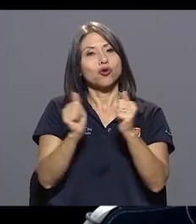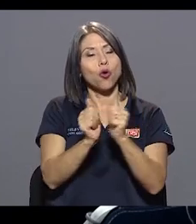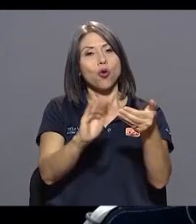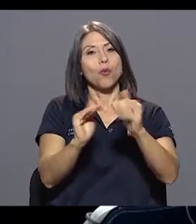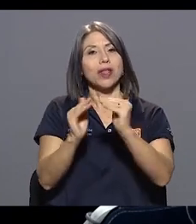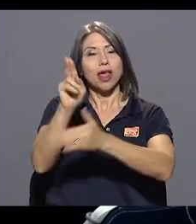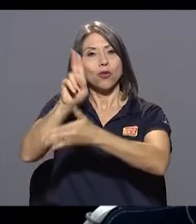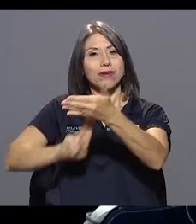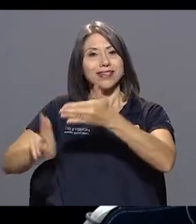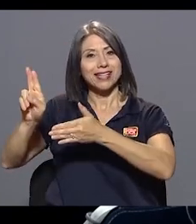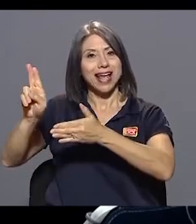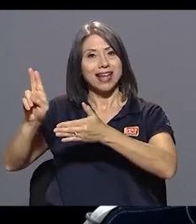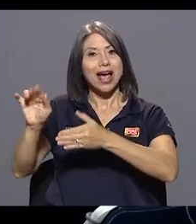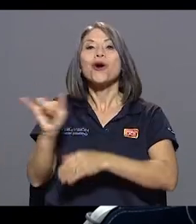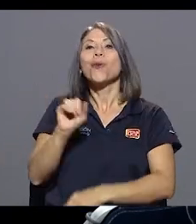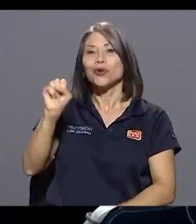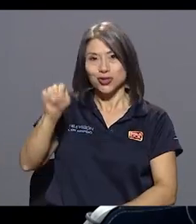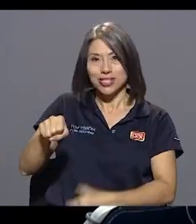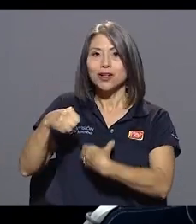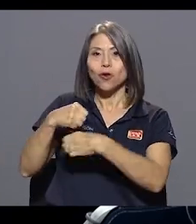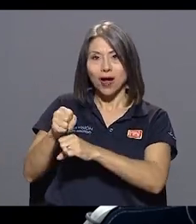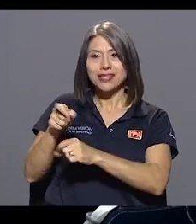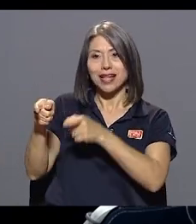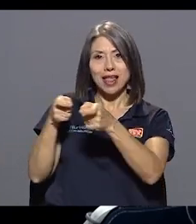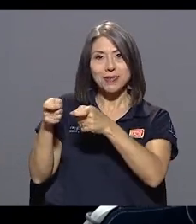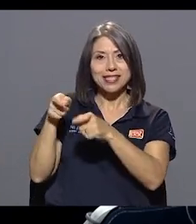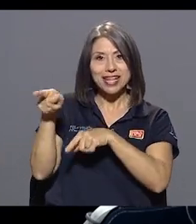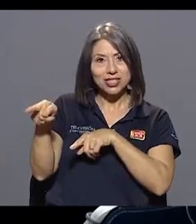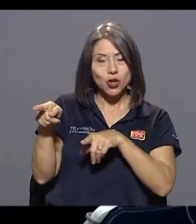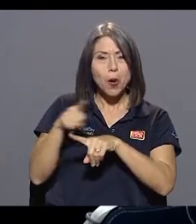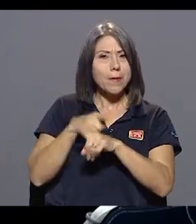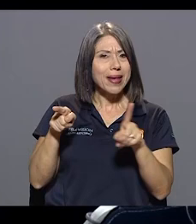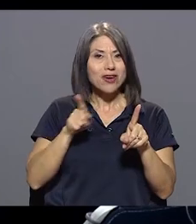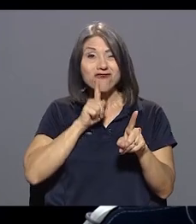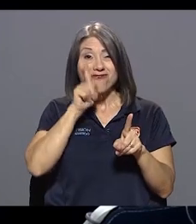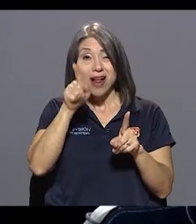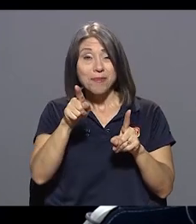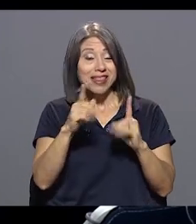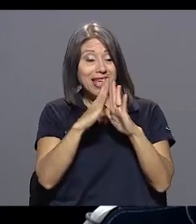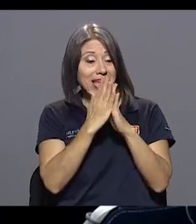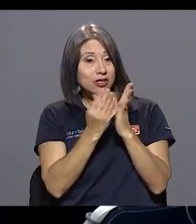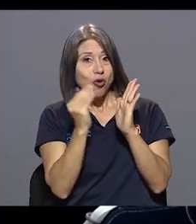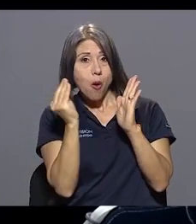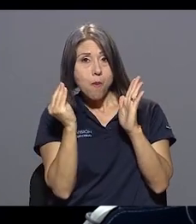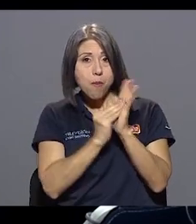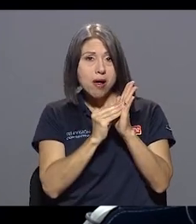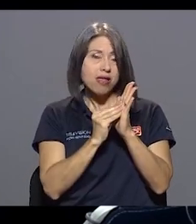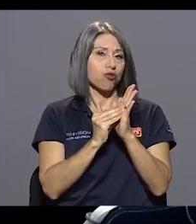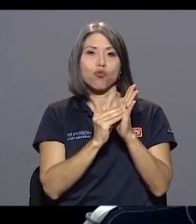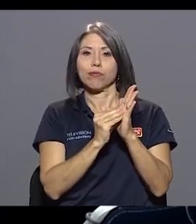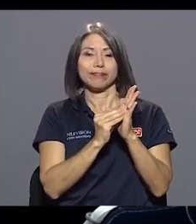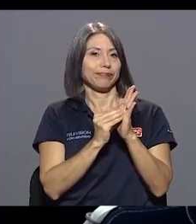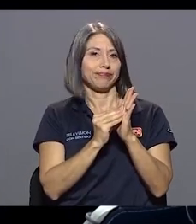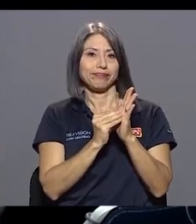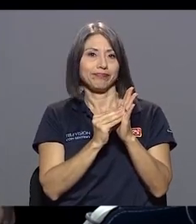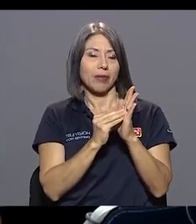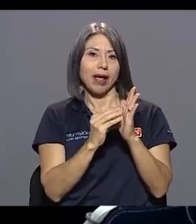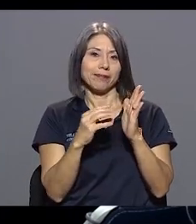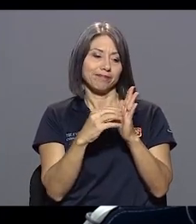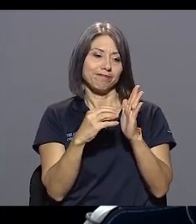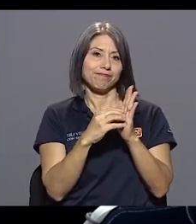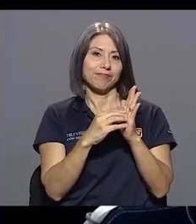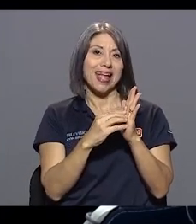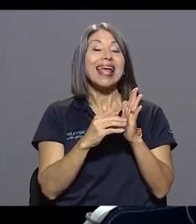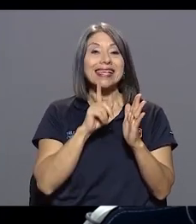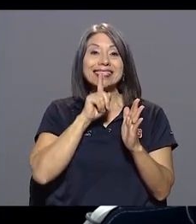sí lo hace la administración, y no quedó plasmado eso en la convención colectiva. Si bien es cierto, en